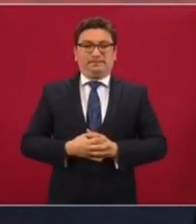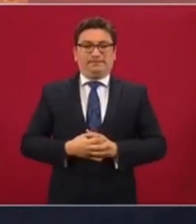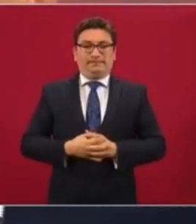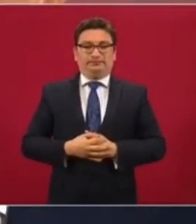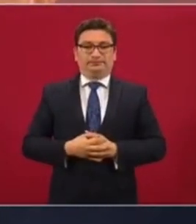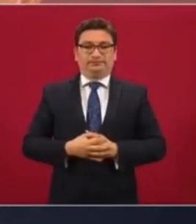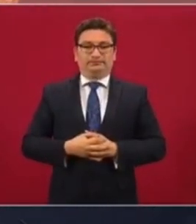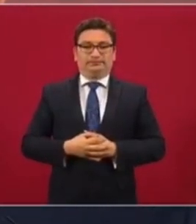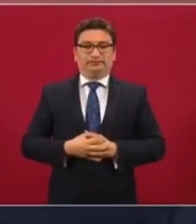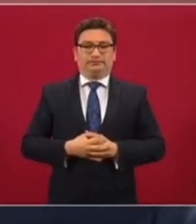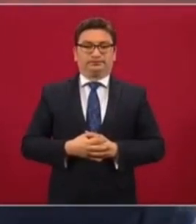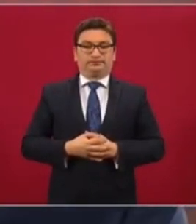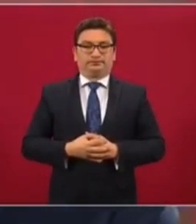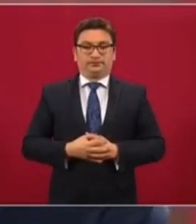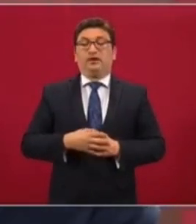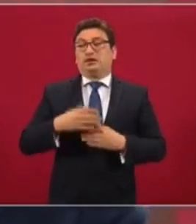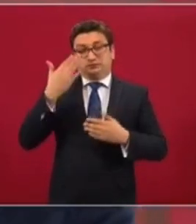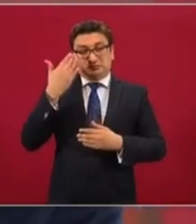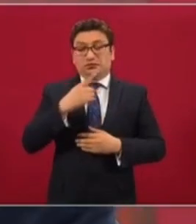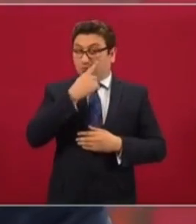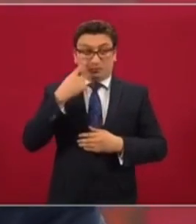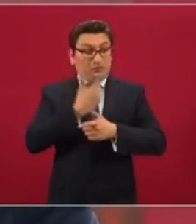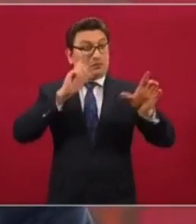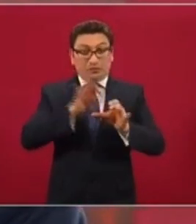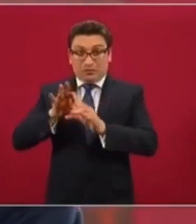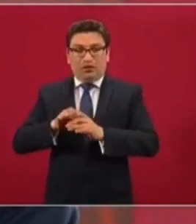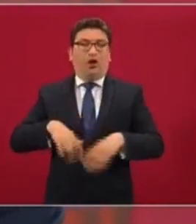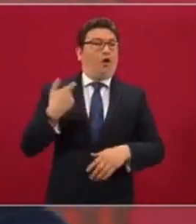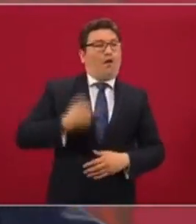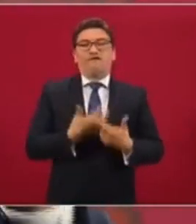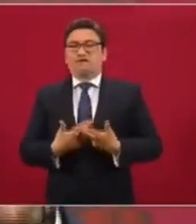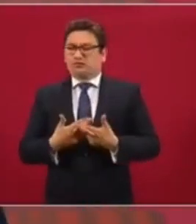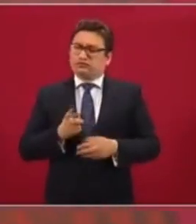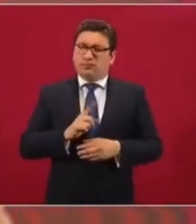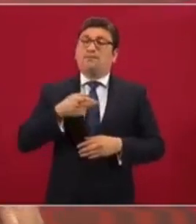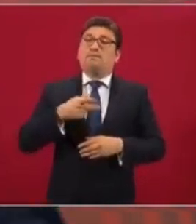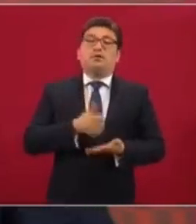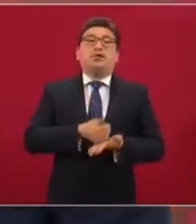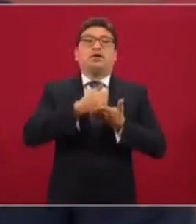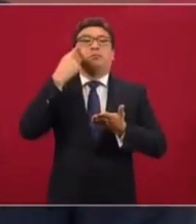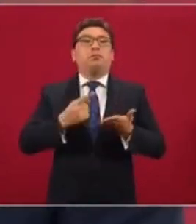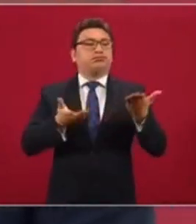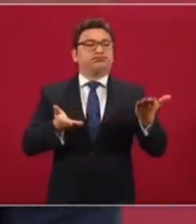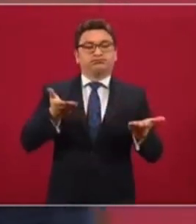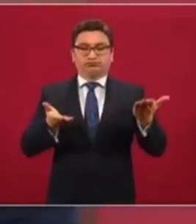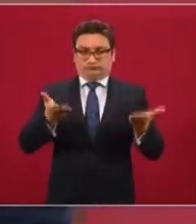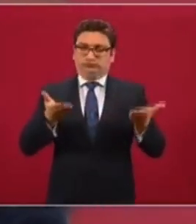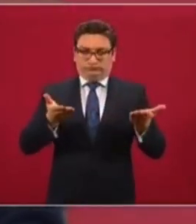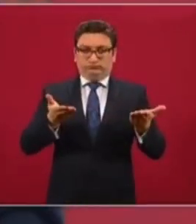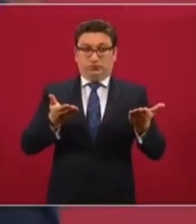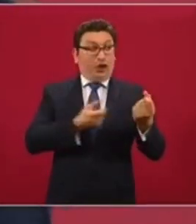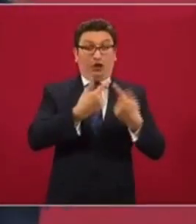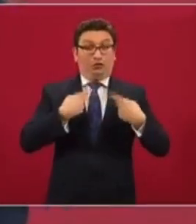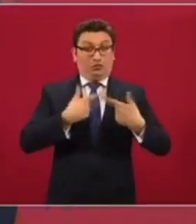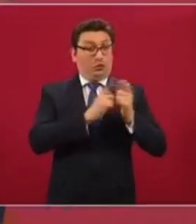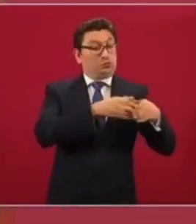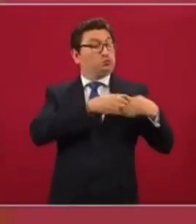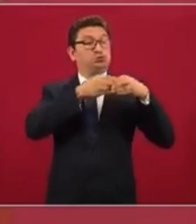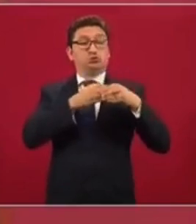trae el cuerno de la abundancia, pero sí ayuda a que haya equilibrios, a que nadie se sienta absoluto.